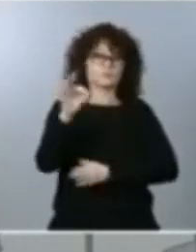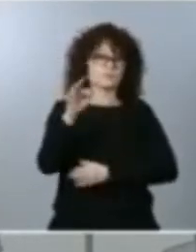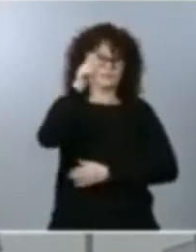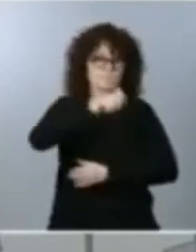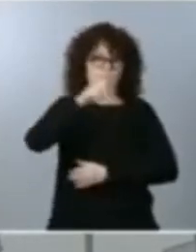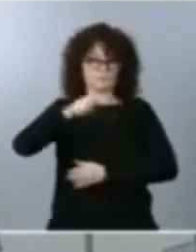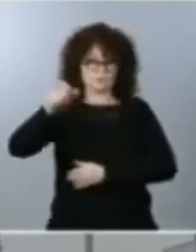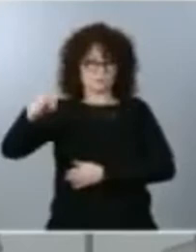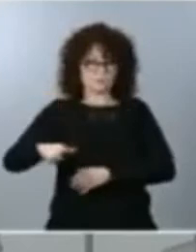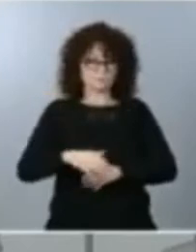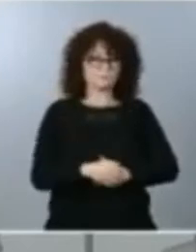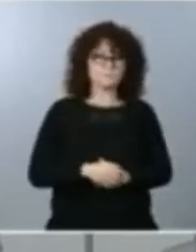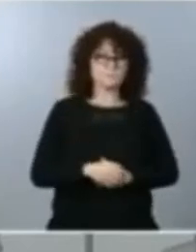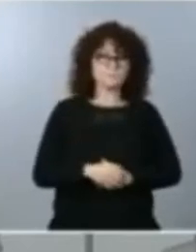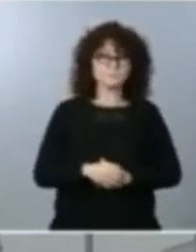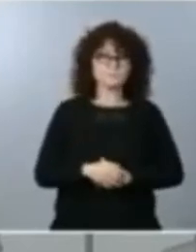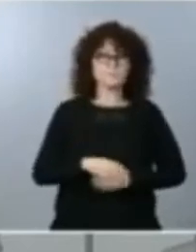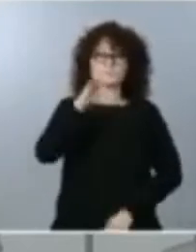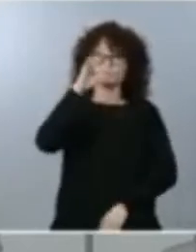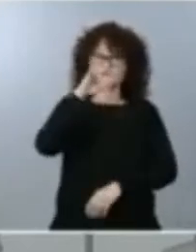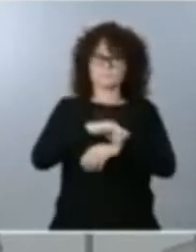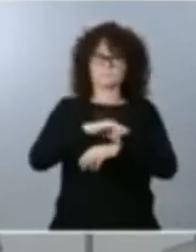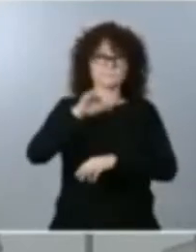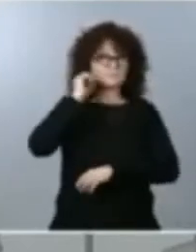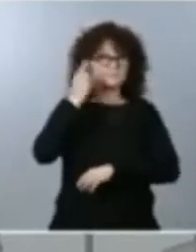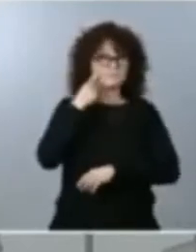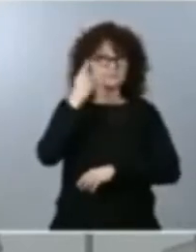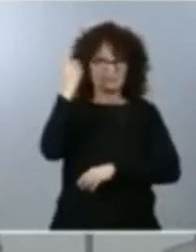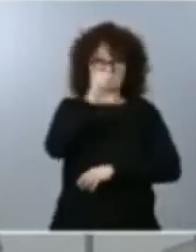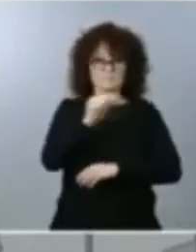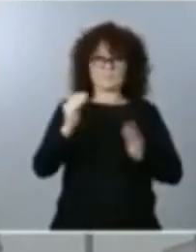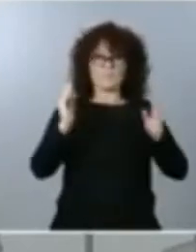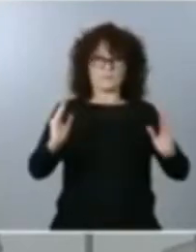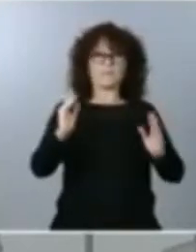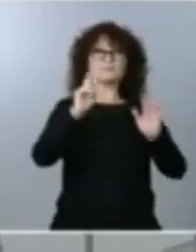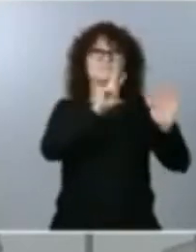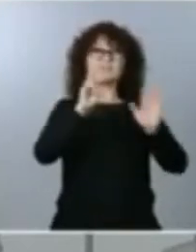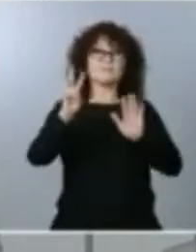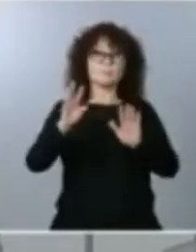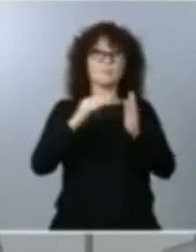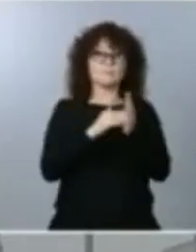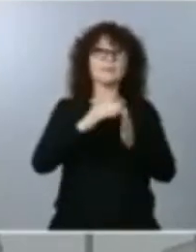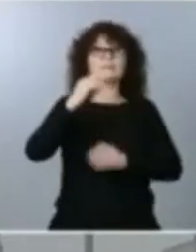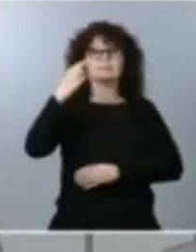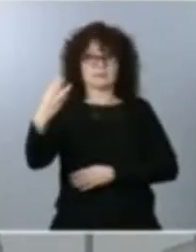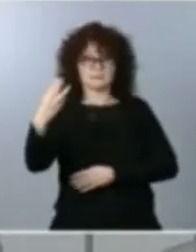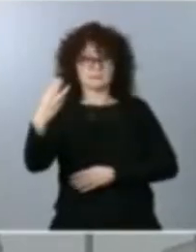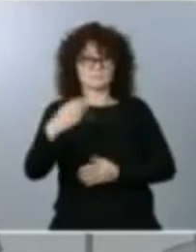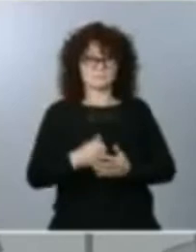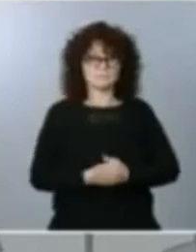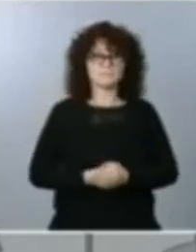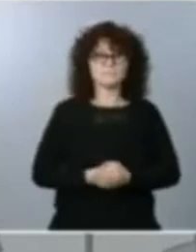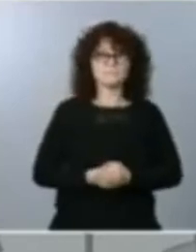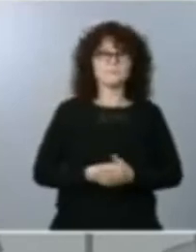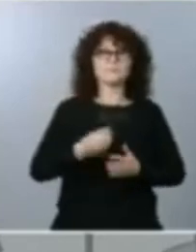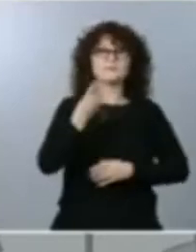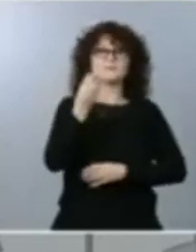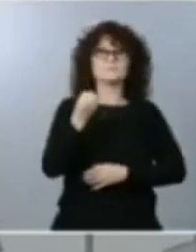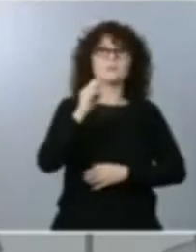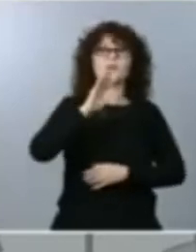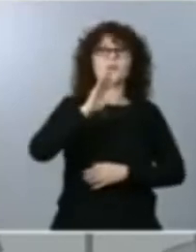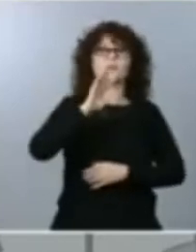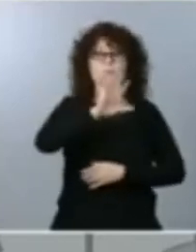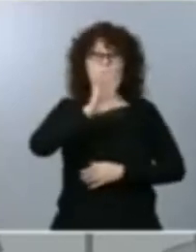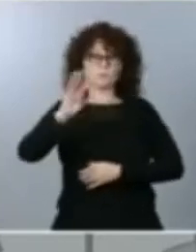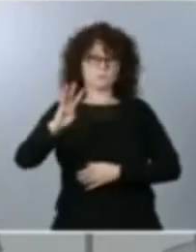Los casos diagnosticados en la última semana son de 79.003. Tenemos a 3.054 pacientes